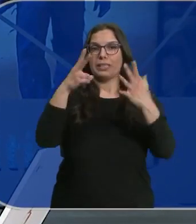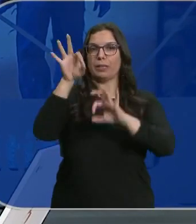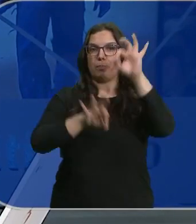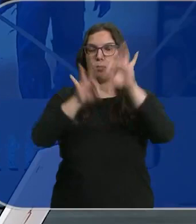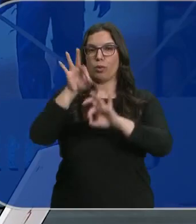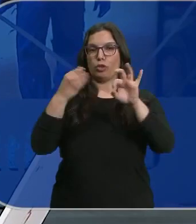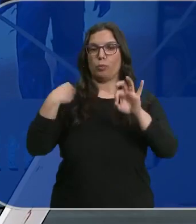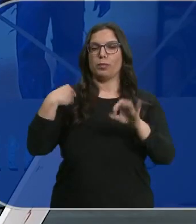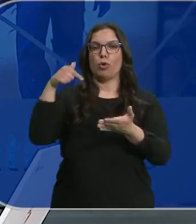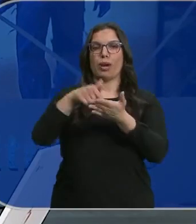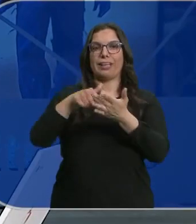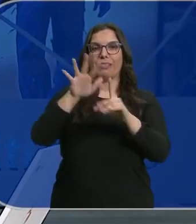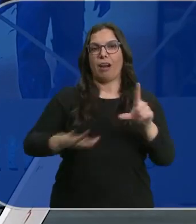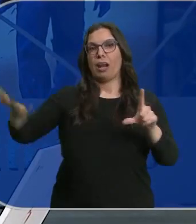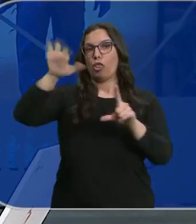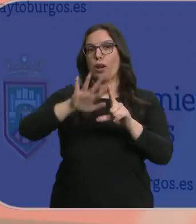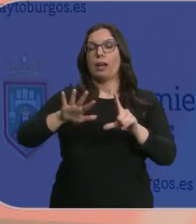Renta Nacional Bruta de Ayuda al Desarrollo.